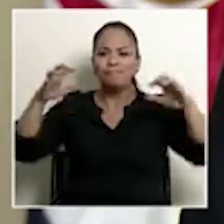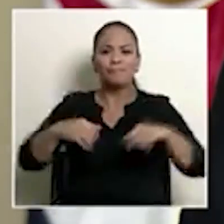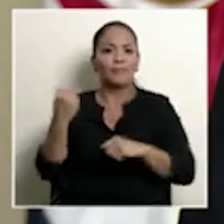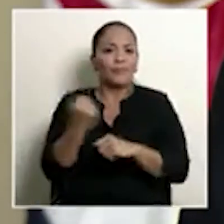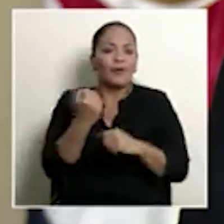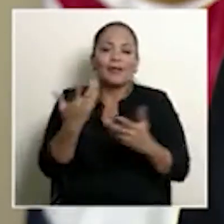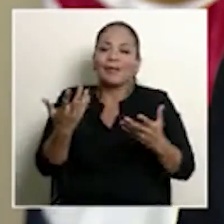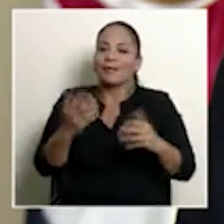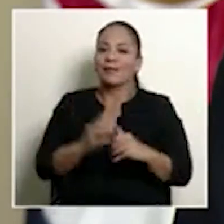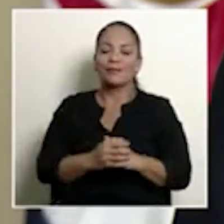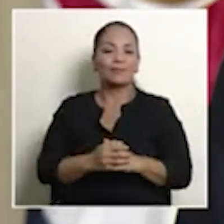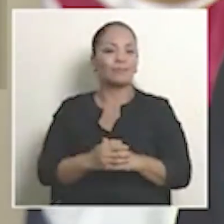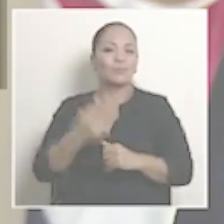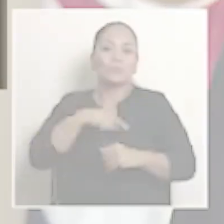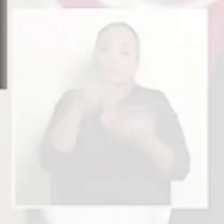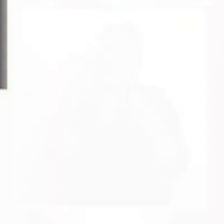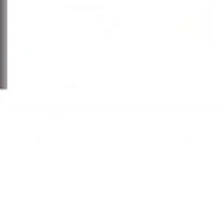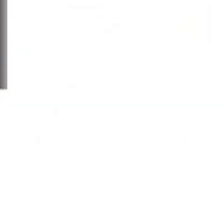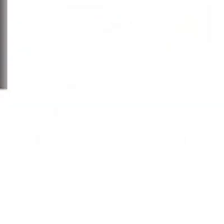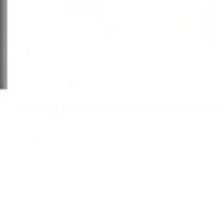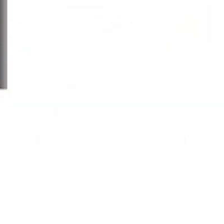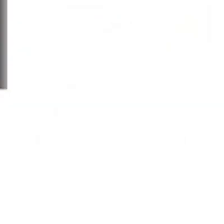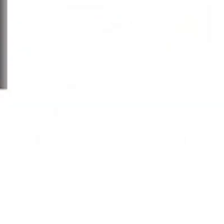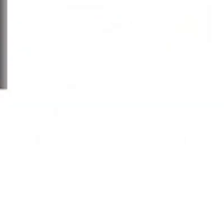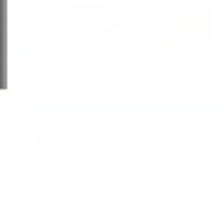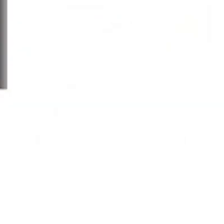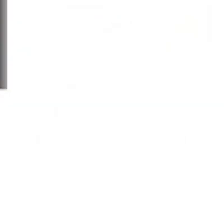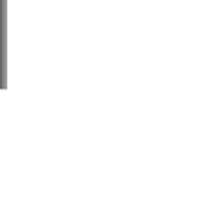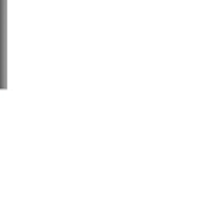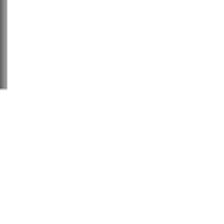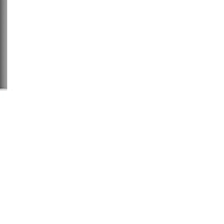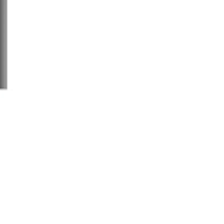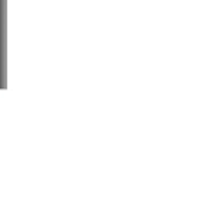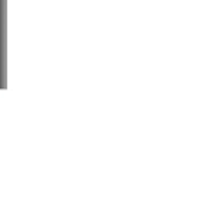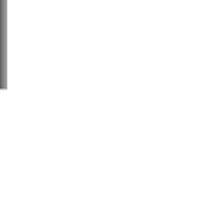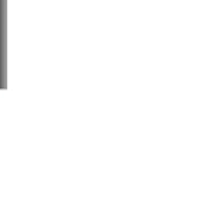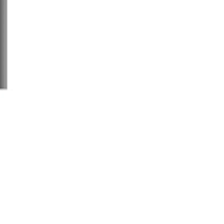tratando de reabrir paso. INA, la llave del progreso.